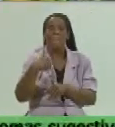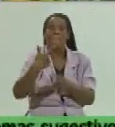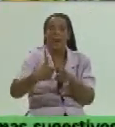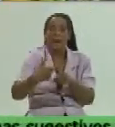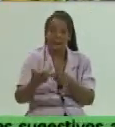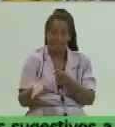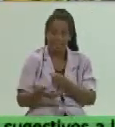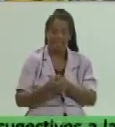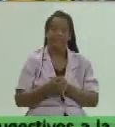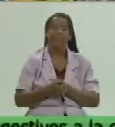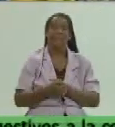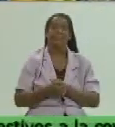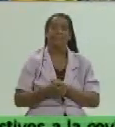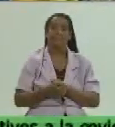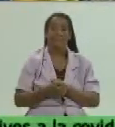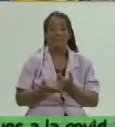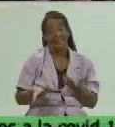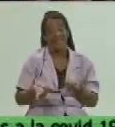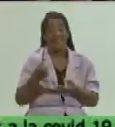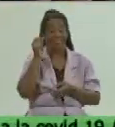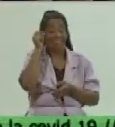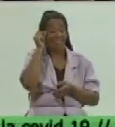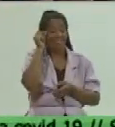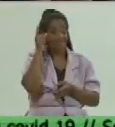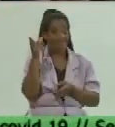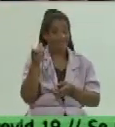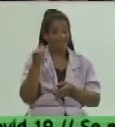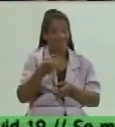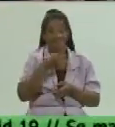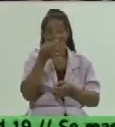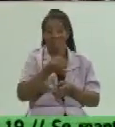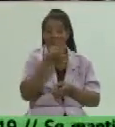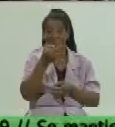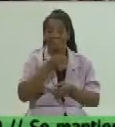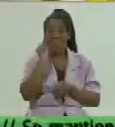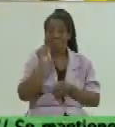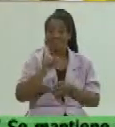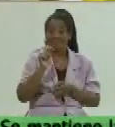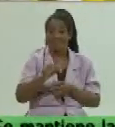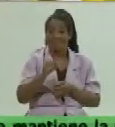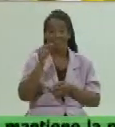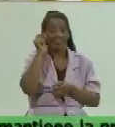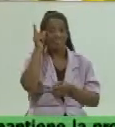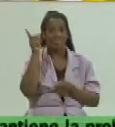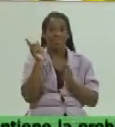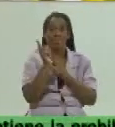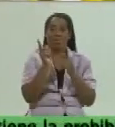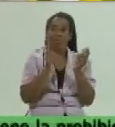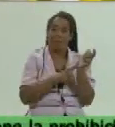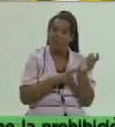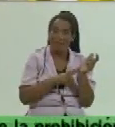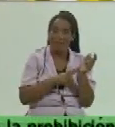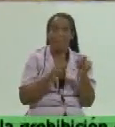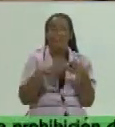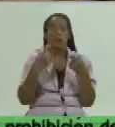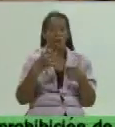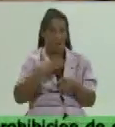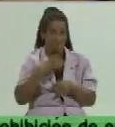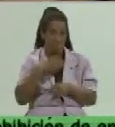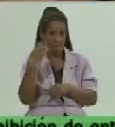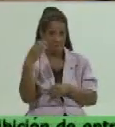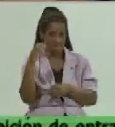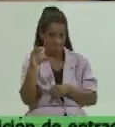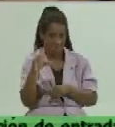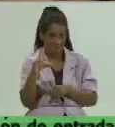de la experiencia que se explicó ahí en la experiencia de Puerto Padre pero que ya lo tiene Colombia ya lo